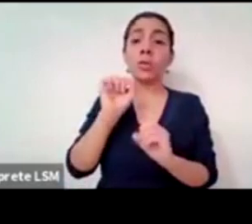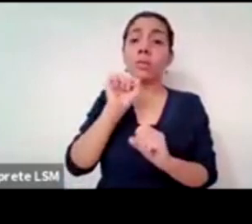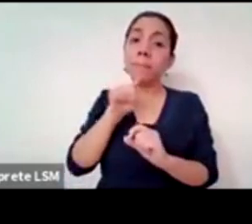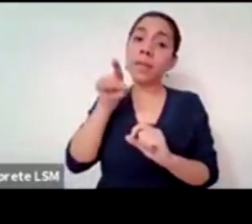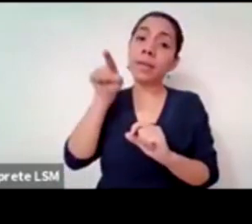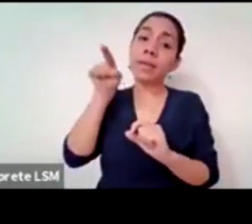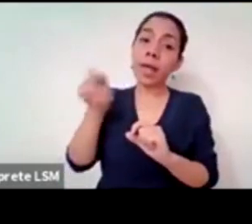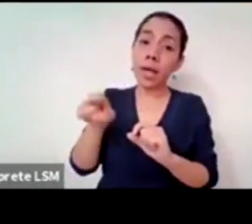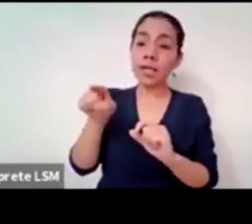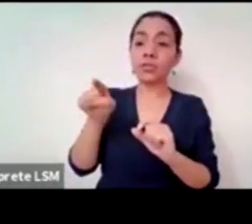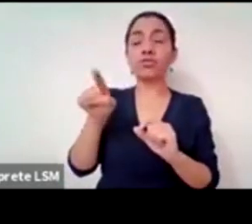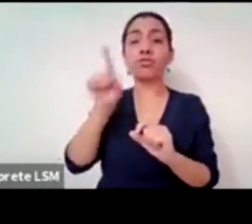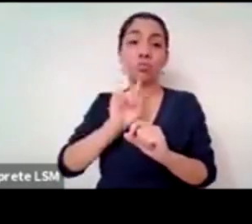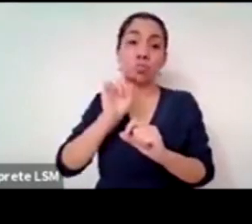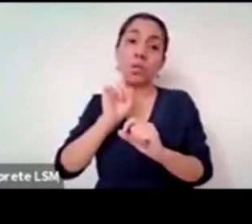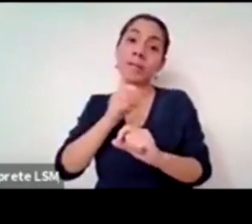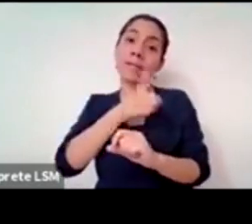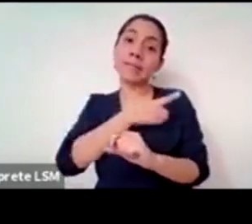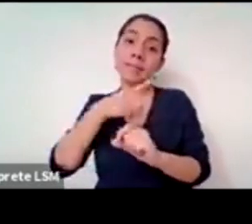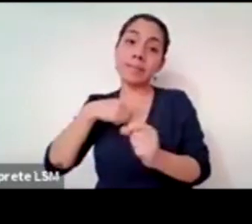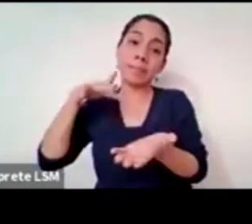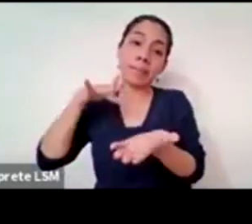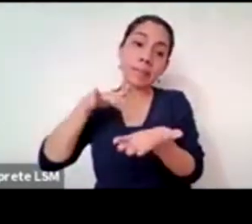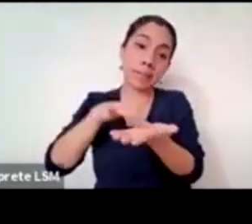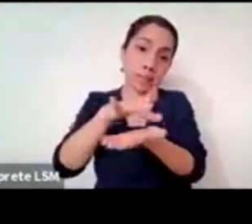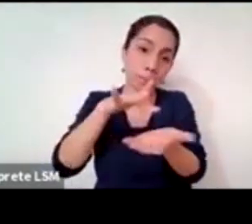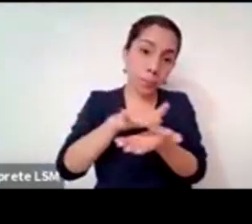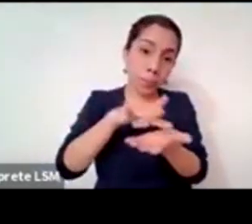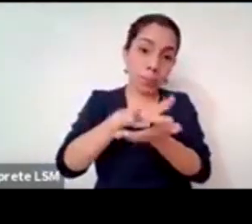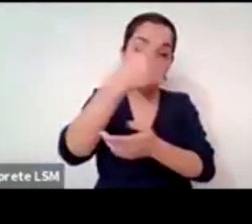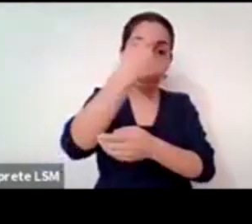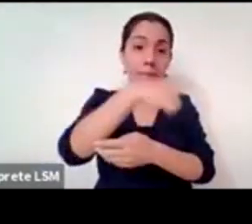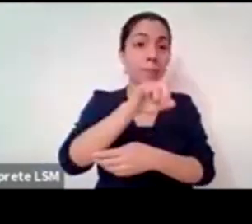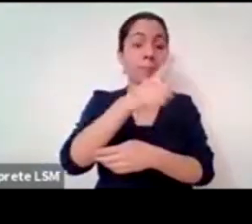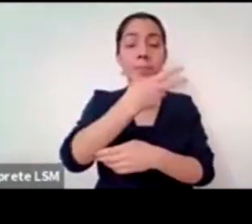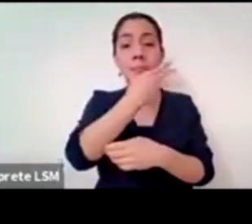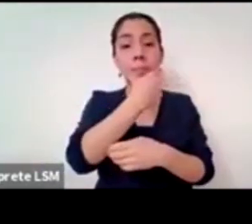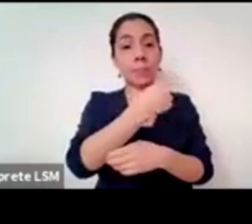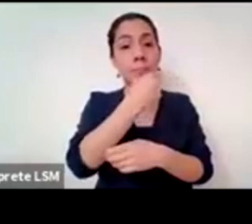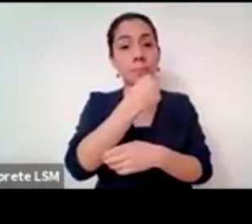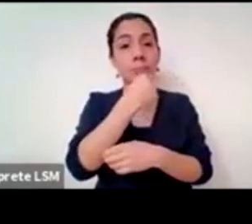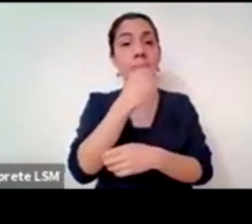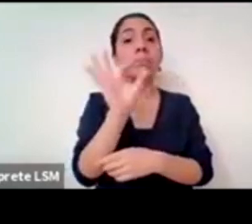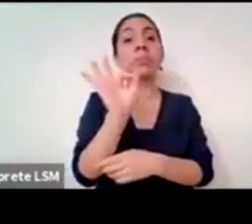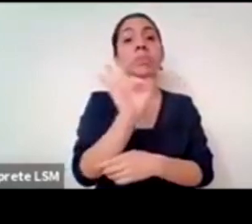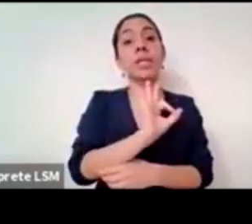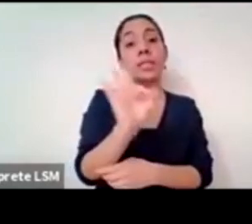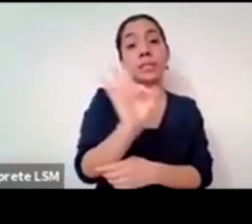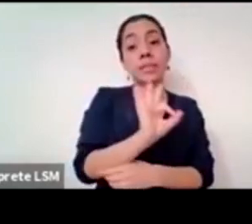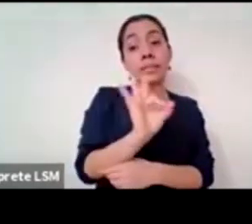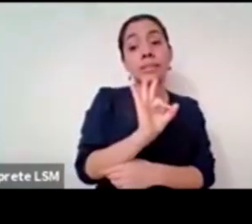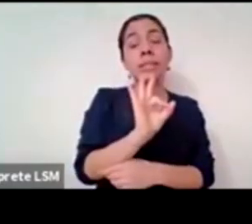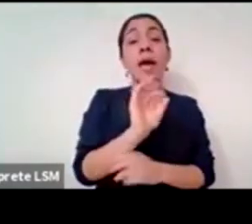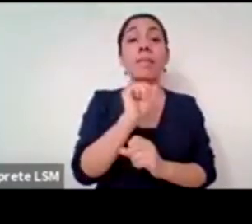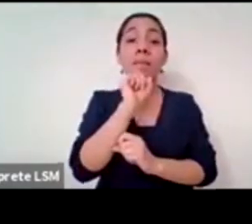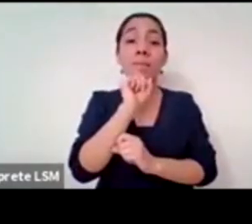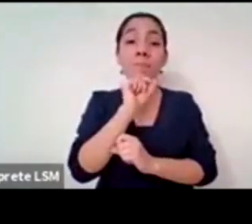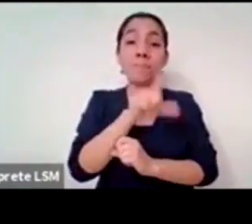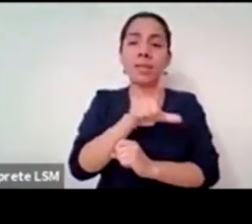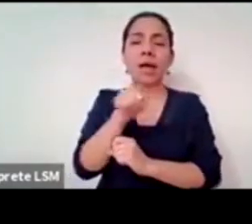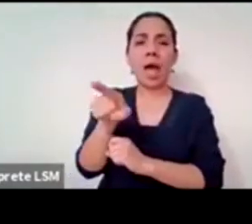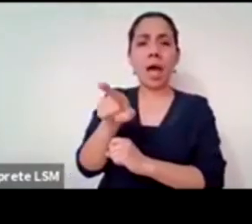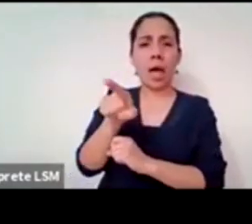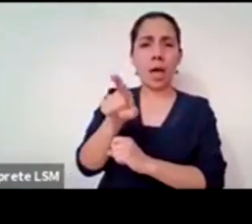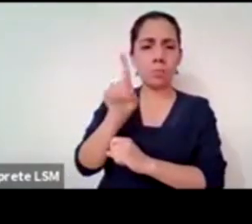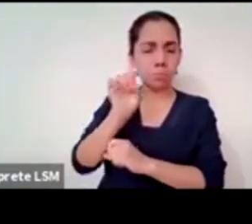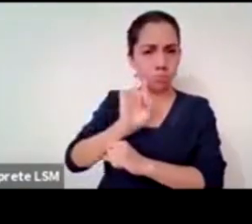para que les guíen por la senda del bien porque ellas enseguida se van a desviar por la senda del mal y no se la